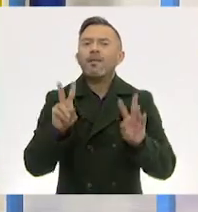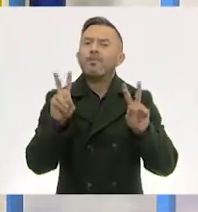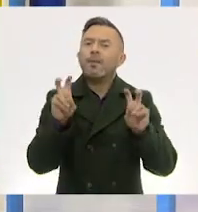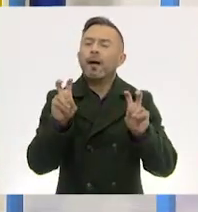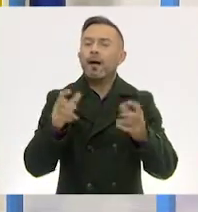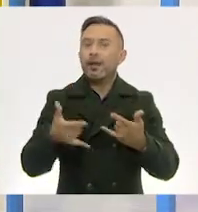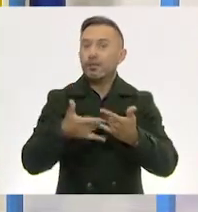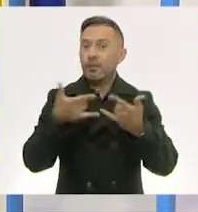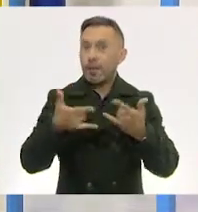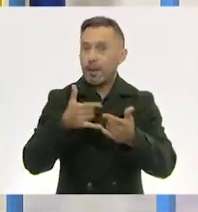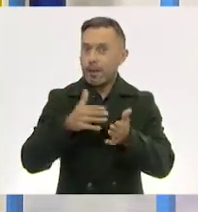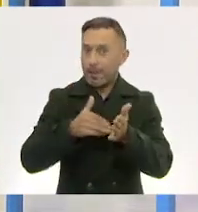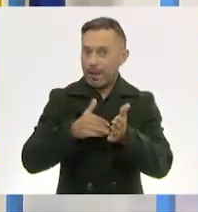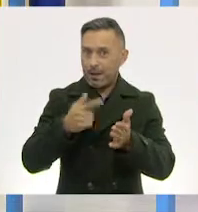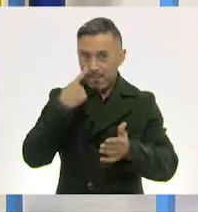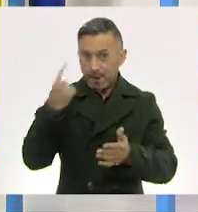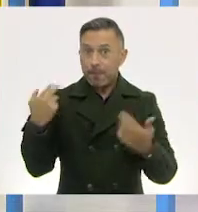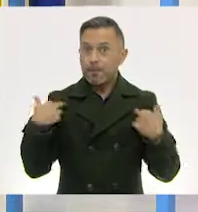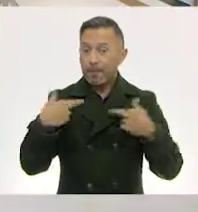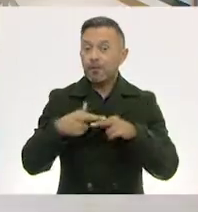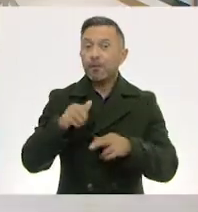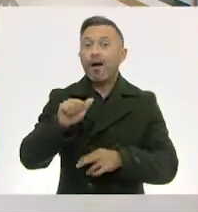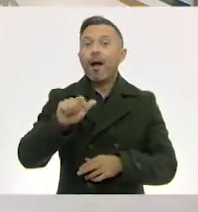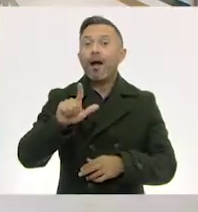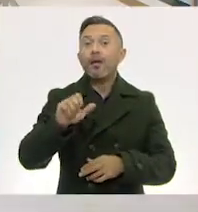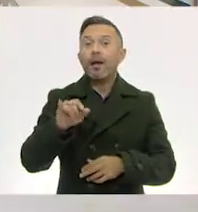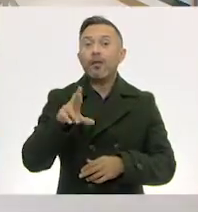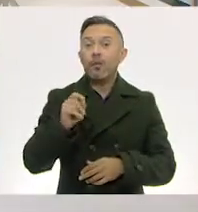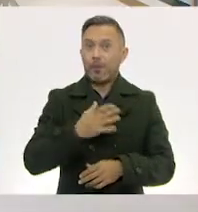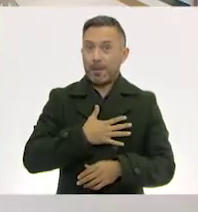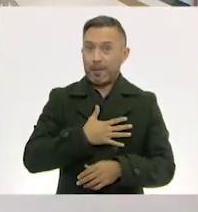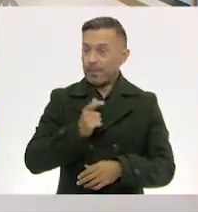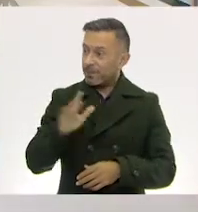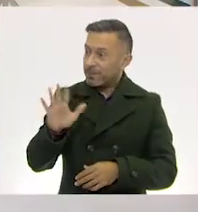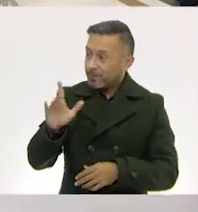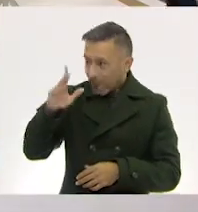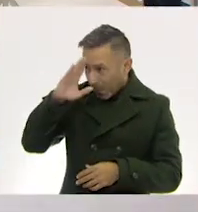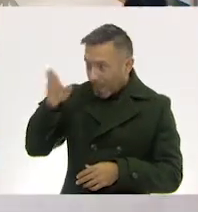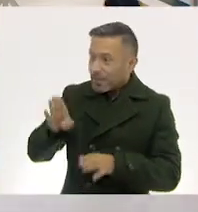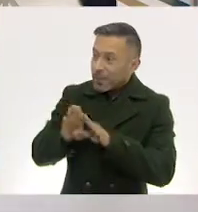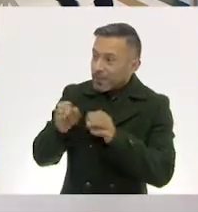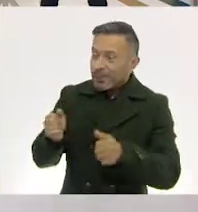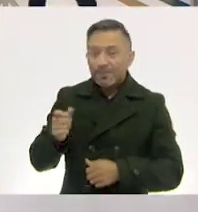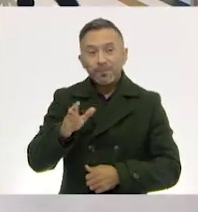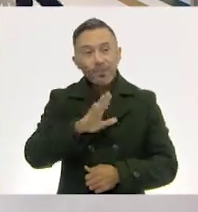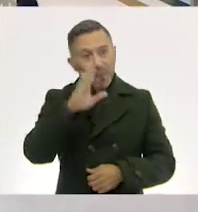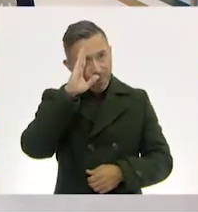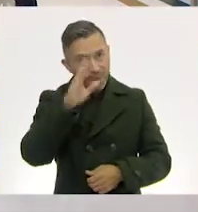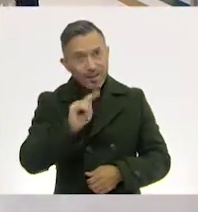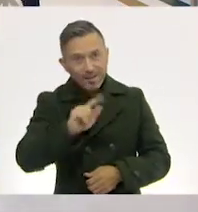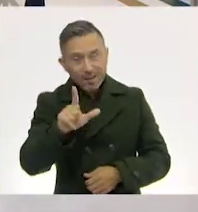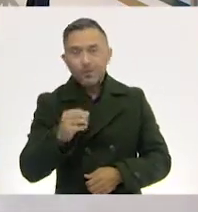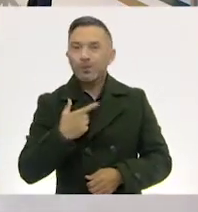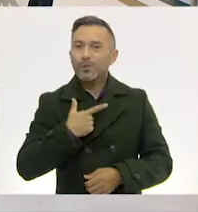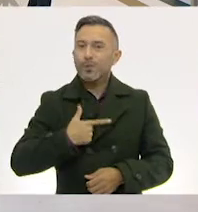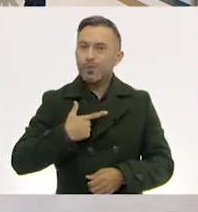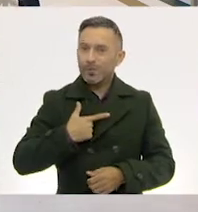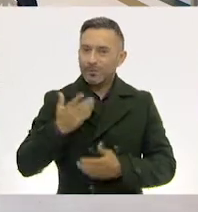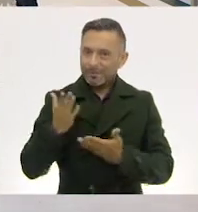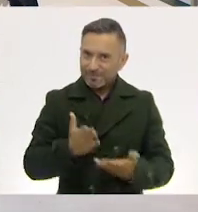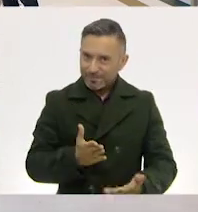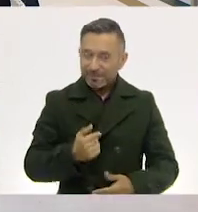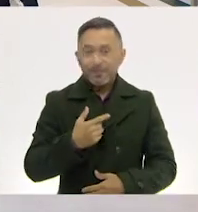vamos a llamar al maestro Alejandro. Hola, maestro Alejandro, ¿cómo estás? Hola, ¿qué tal? Todo bien. Un estar aquí. Te saludo a la